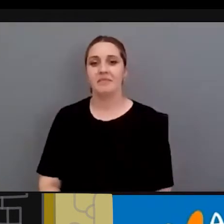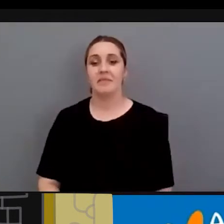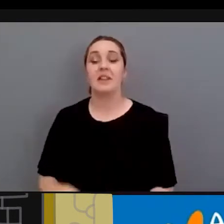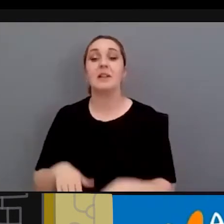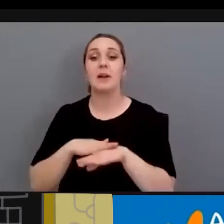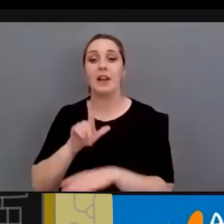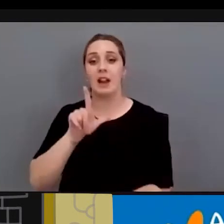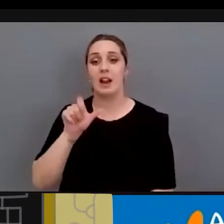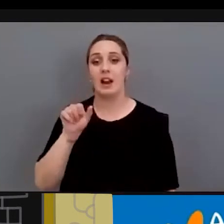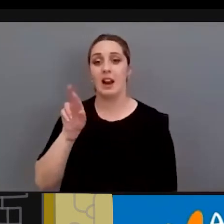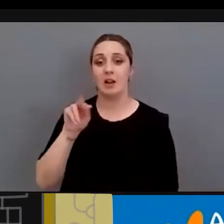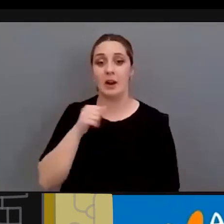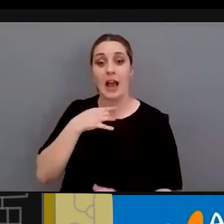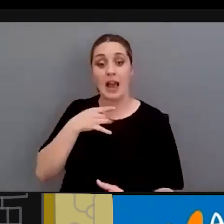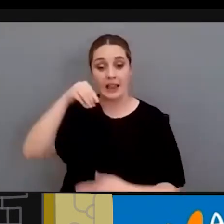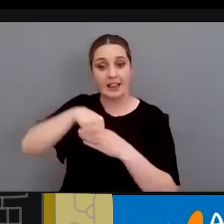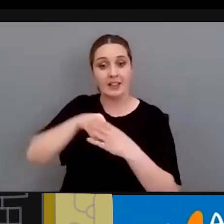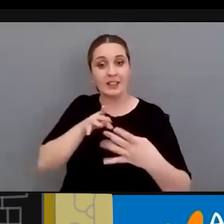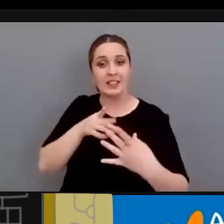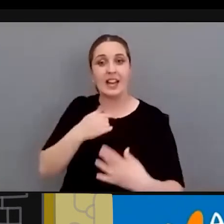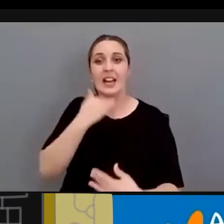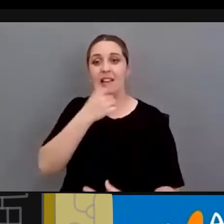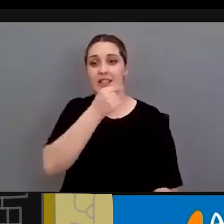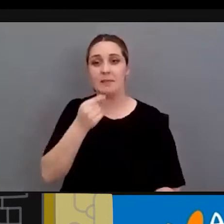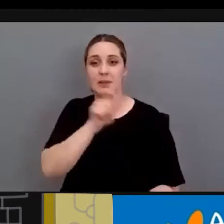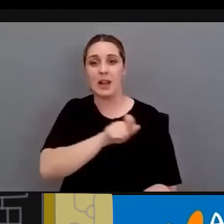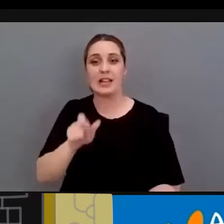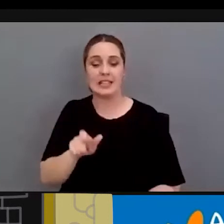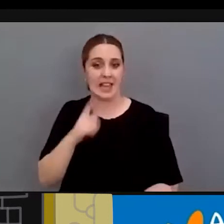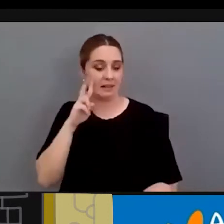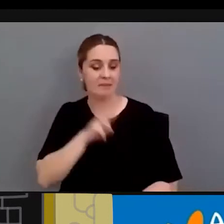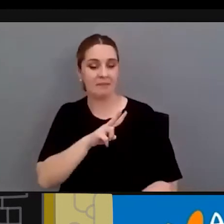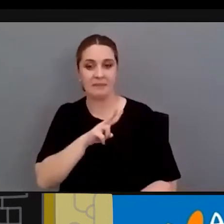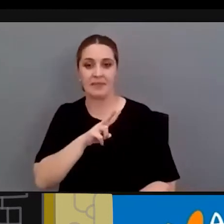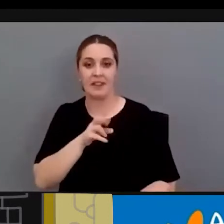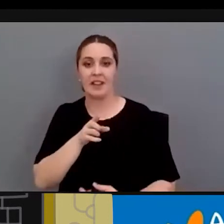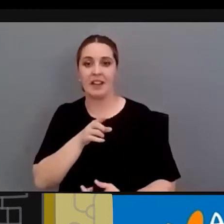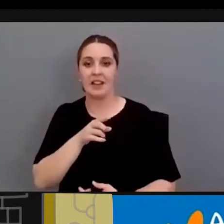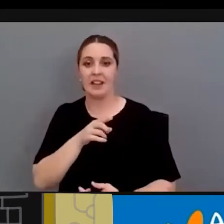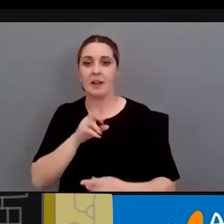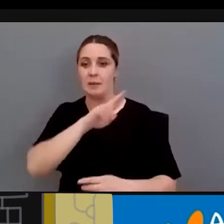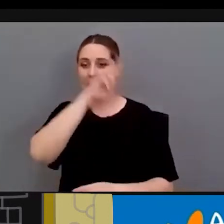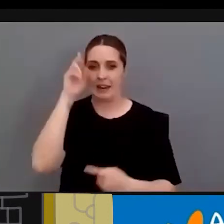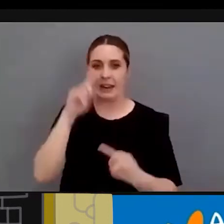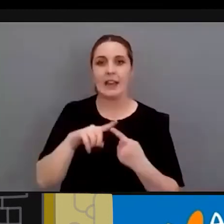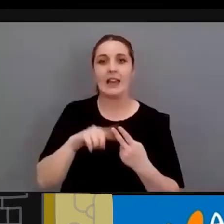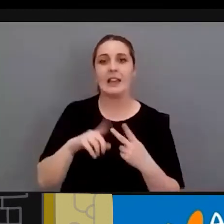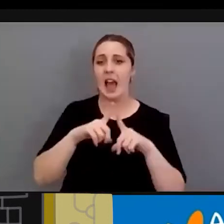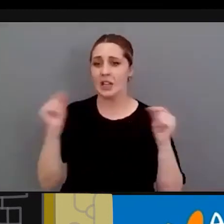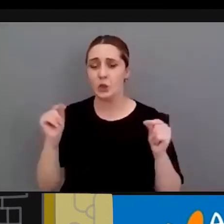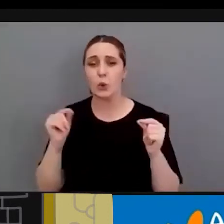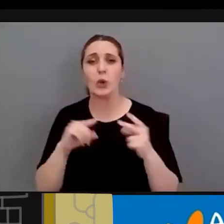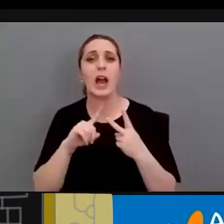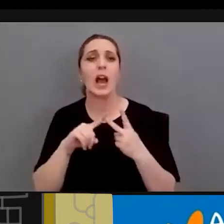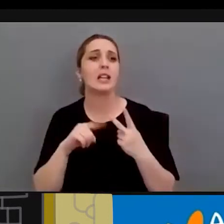tenemos un chat que hay casi 100 personas que nos están siguiendo y nos están siguiendo desde Madrid desde Asturias